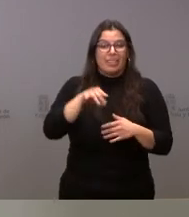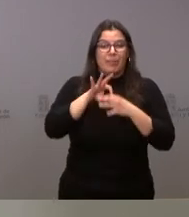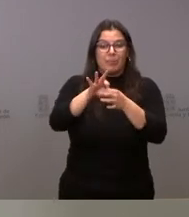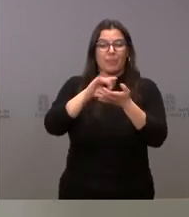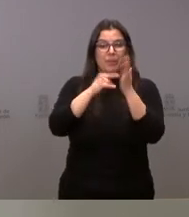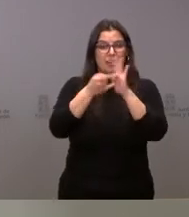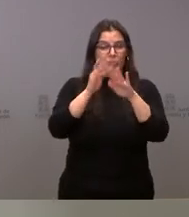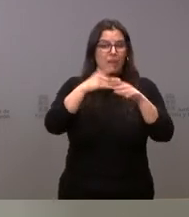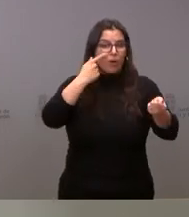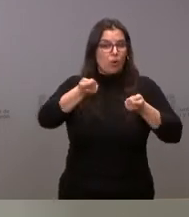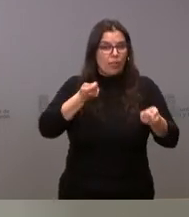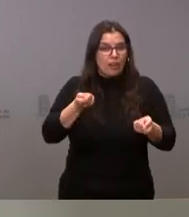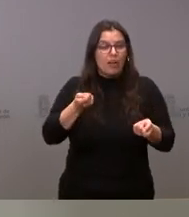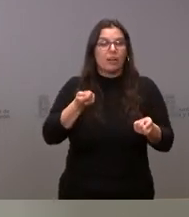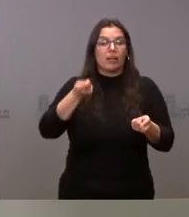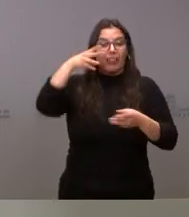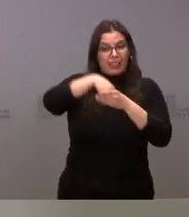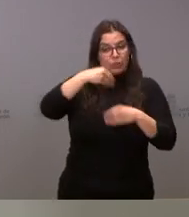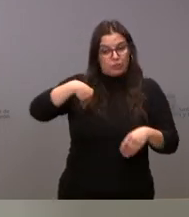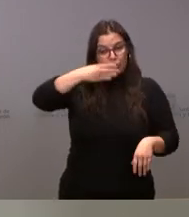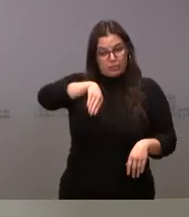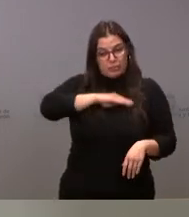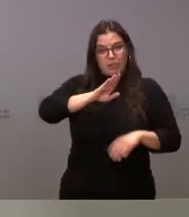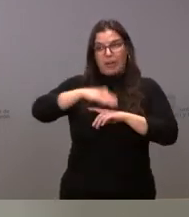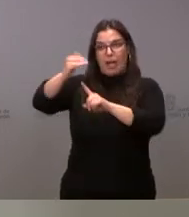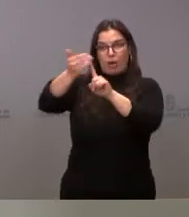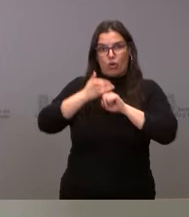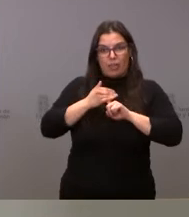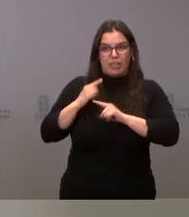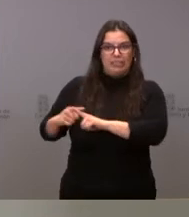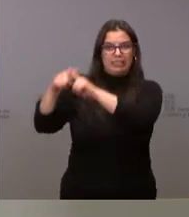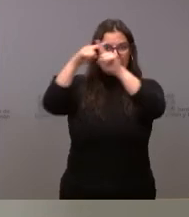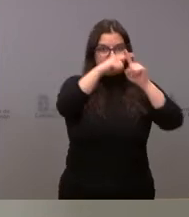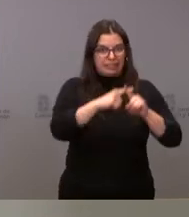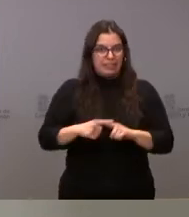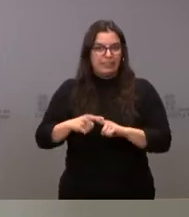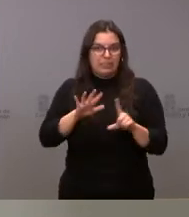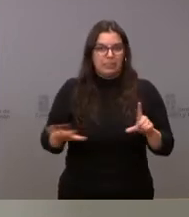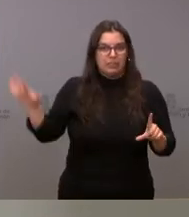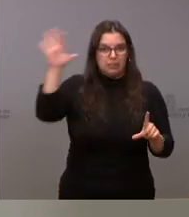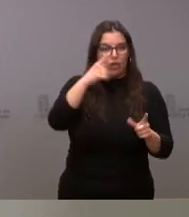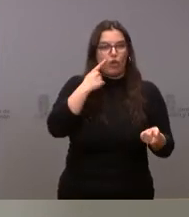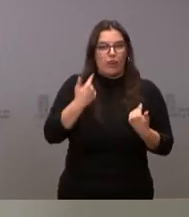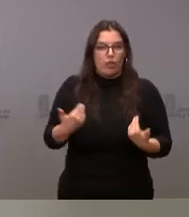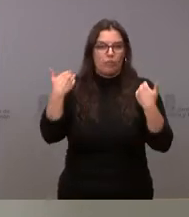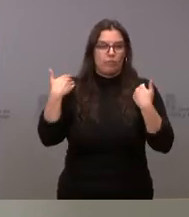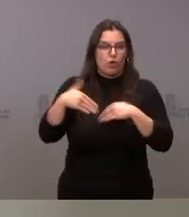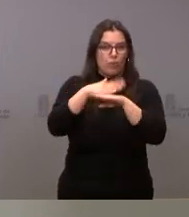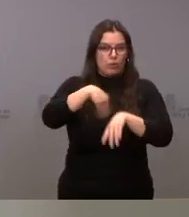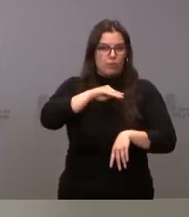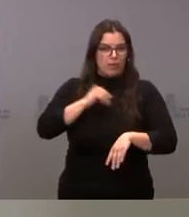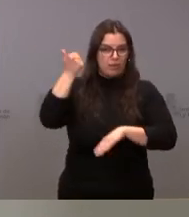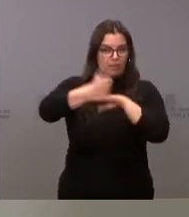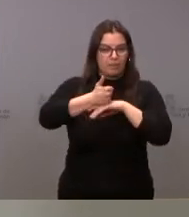coordinación dentro de España para la acogida de los refugiados que coordina el Gobierno. Sí señalarles